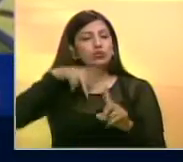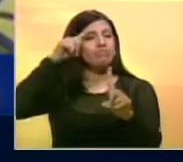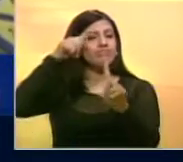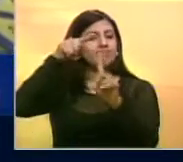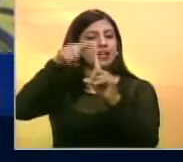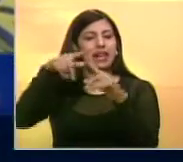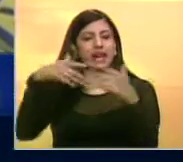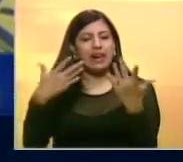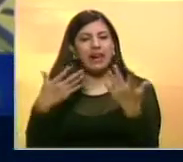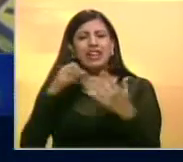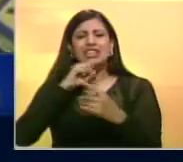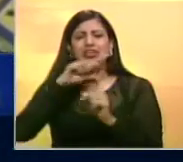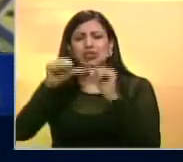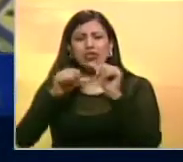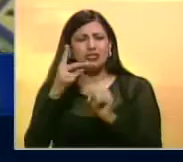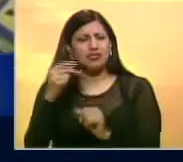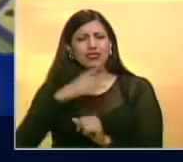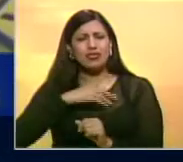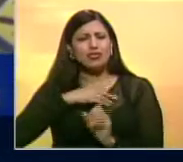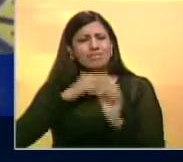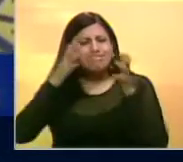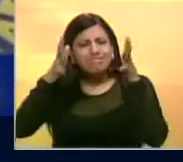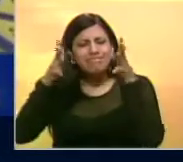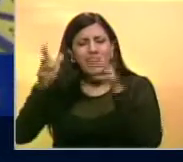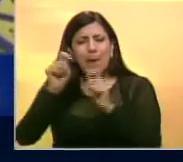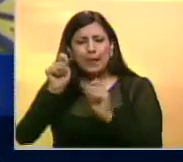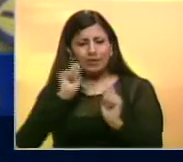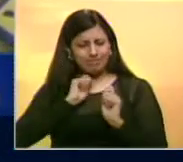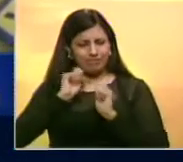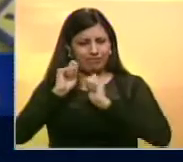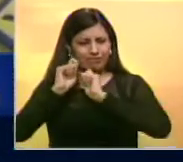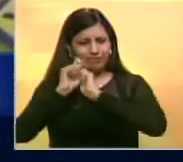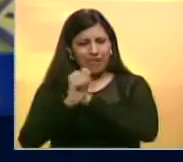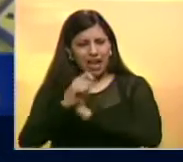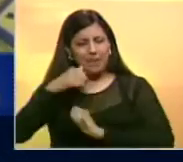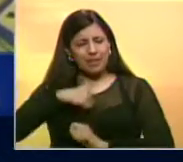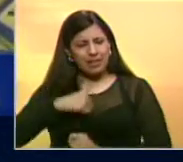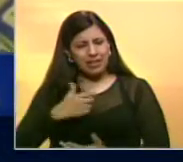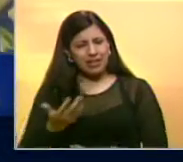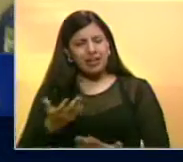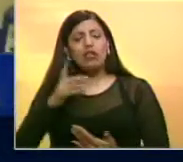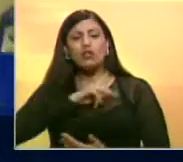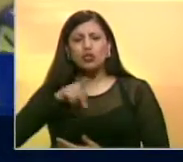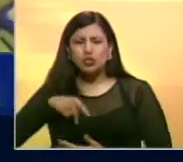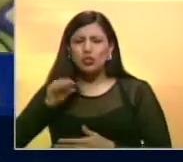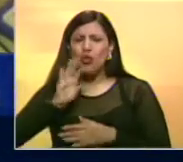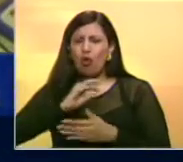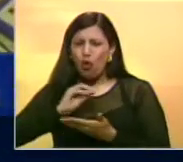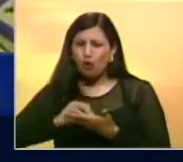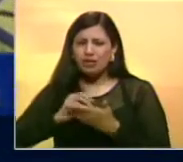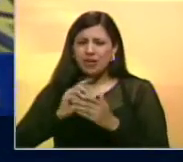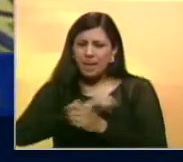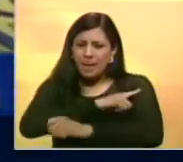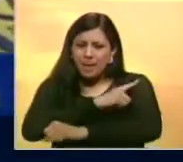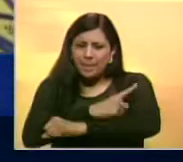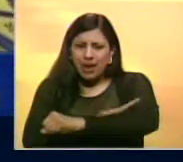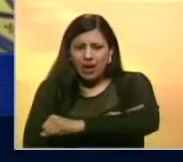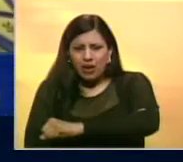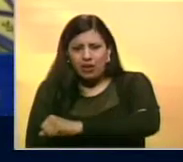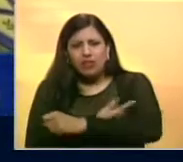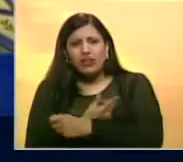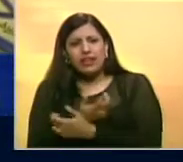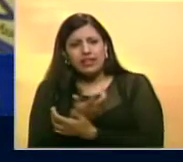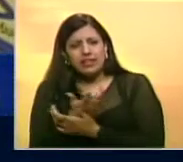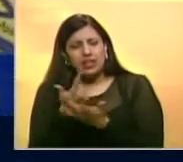tradición, nuestro norte es la evangelización. Yo creo que es algo que hemos de ir retomando o potenciando mucho